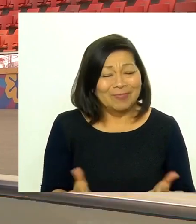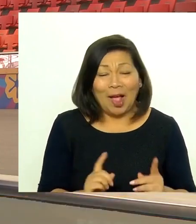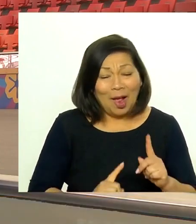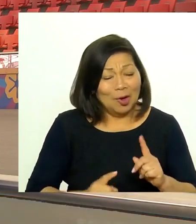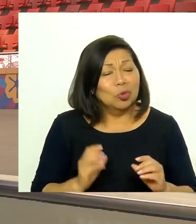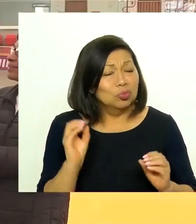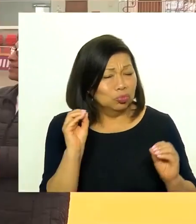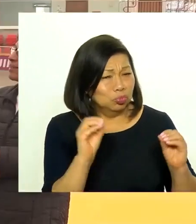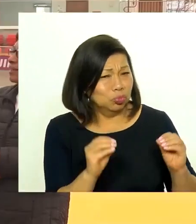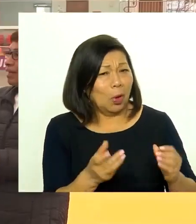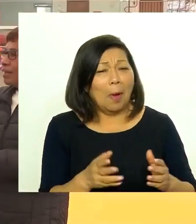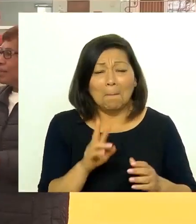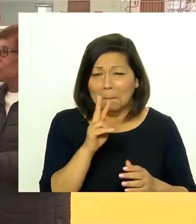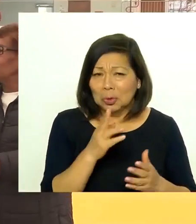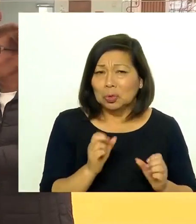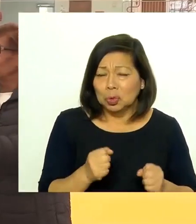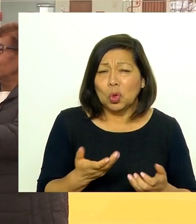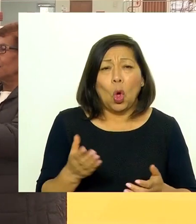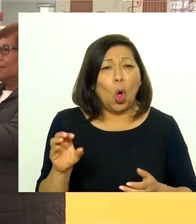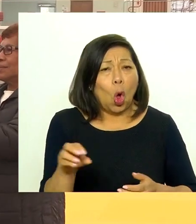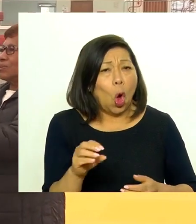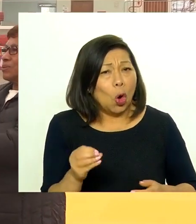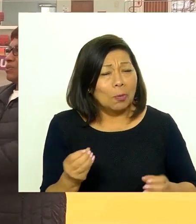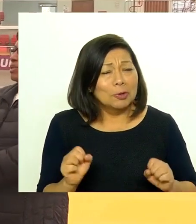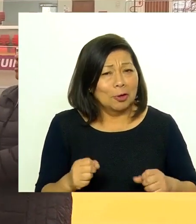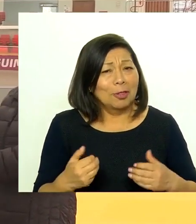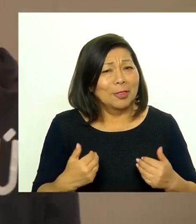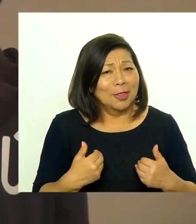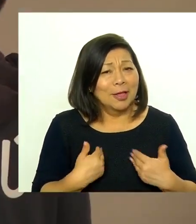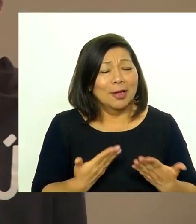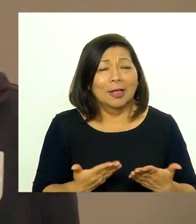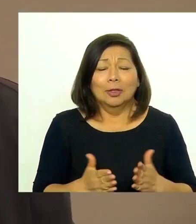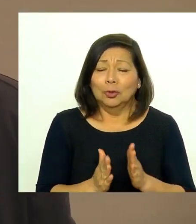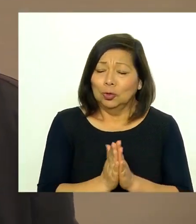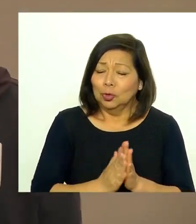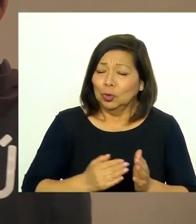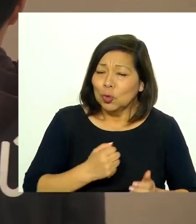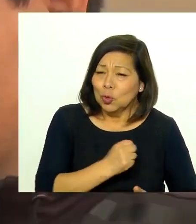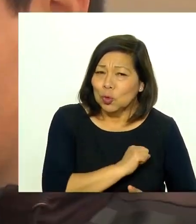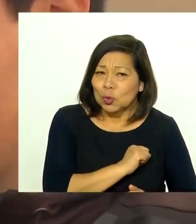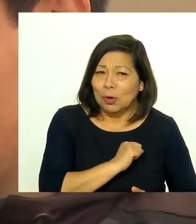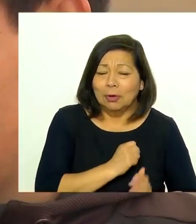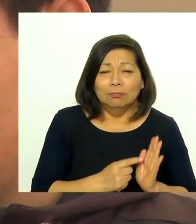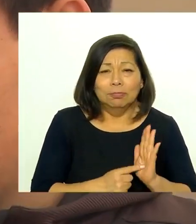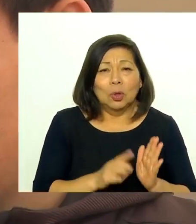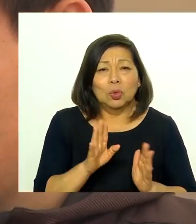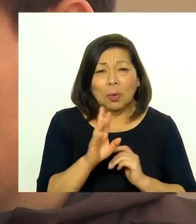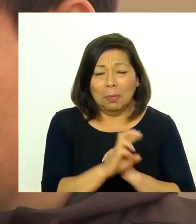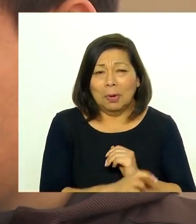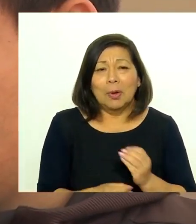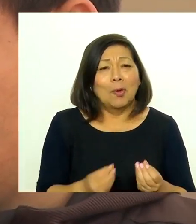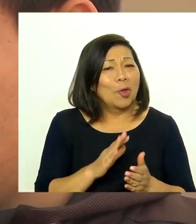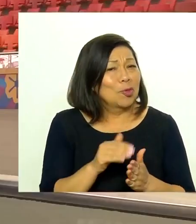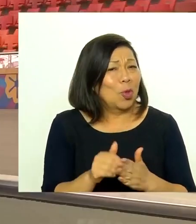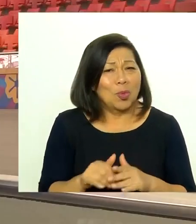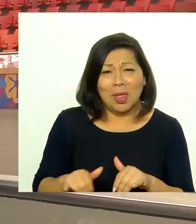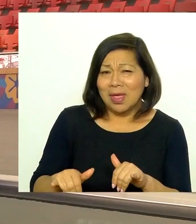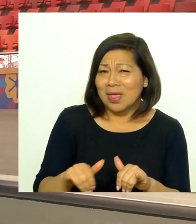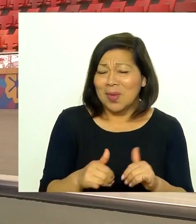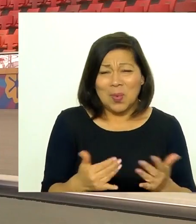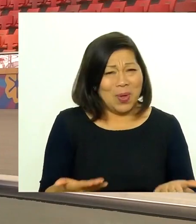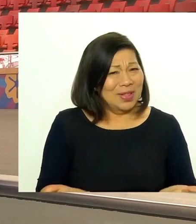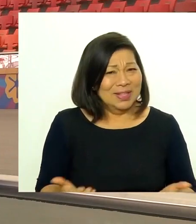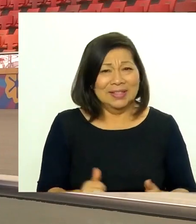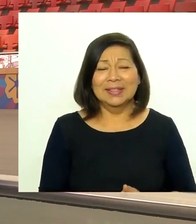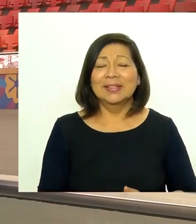algo que aportar a nuestro país, nuestros jóvenes lo tienen y es esa garra y ese amor que tienen por representar a su país porque todos somos